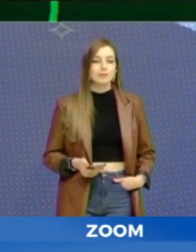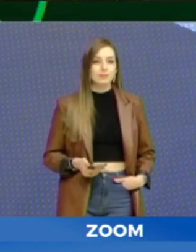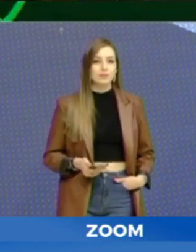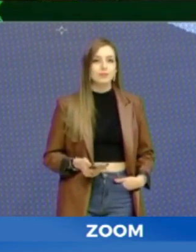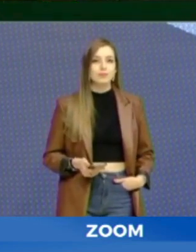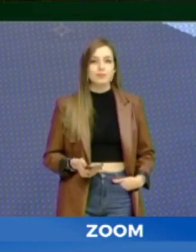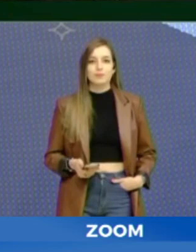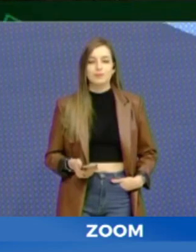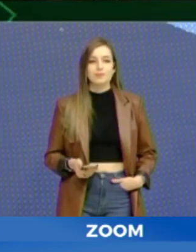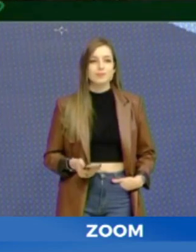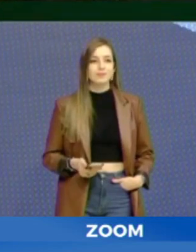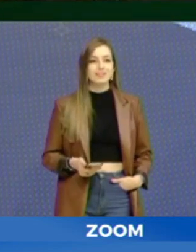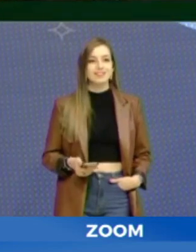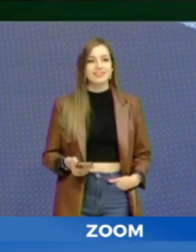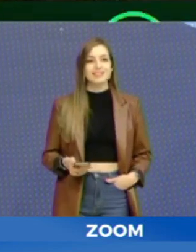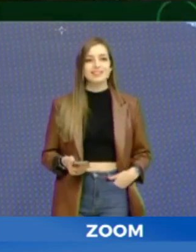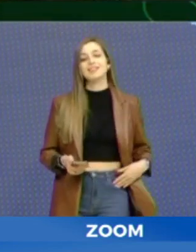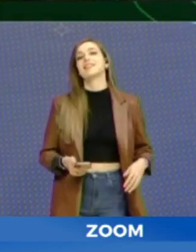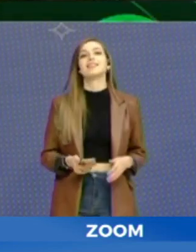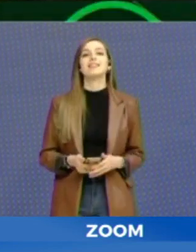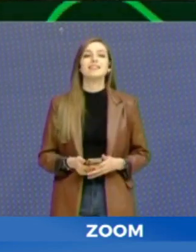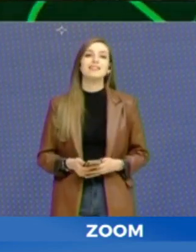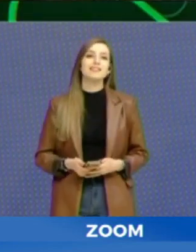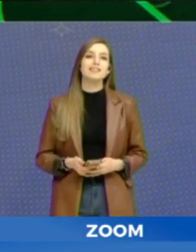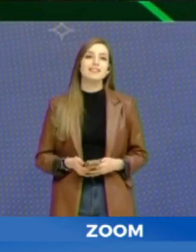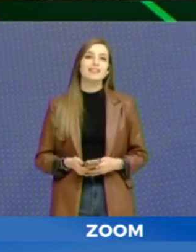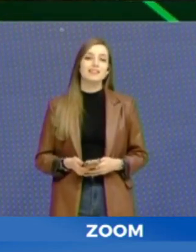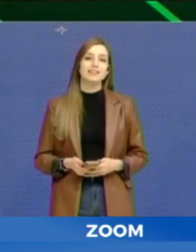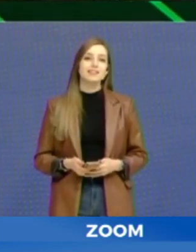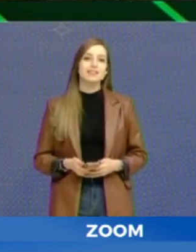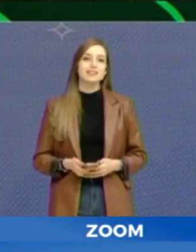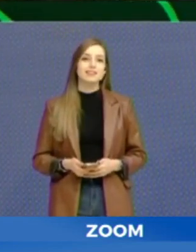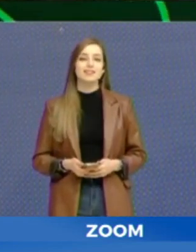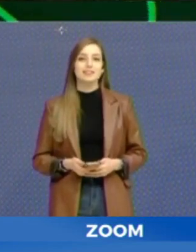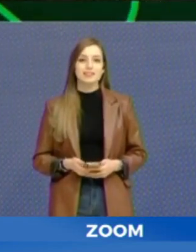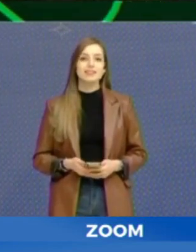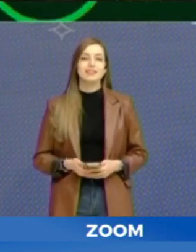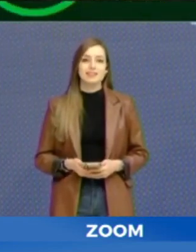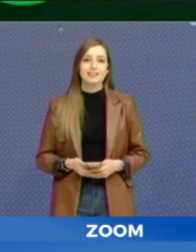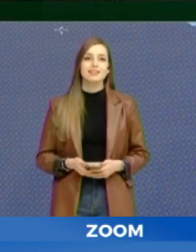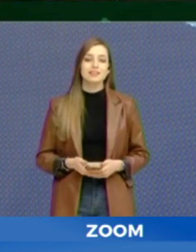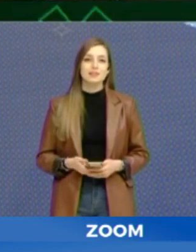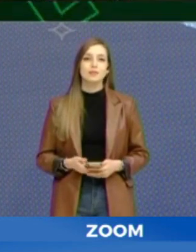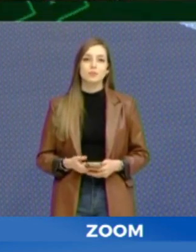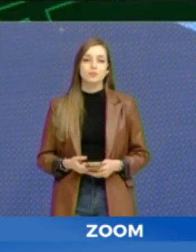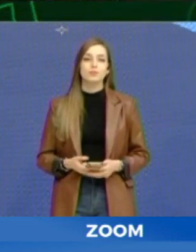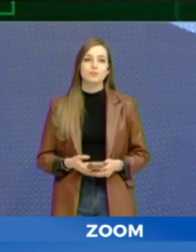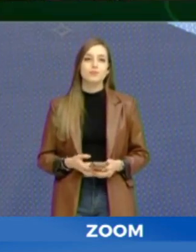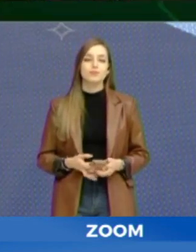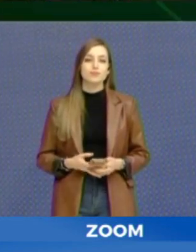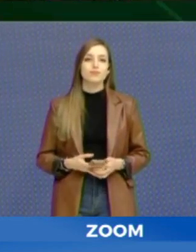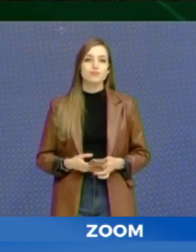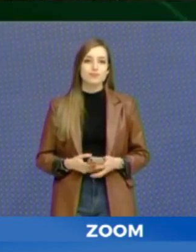abajo, y hicieron un montón de cosas que la pudimos reflejar y pudimos vivir, este encuentro, este volver a